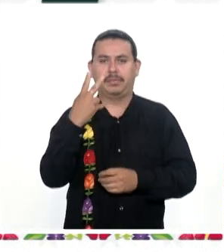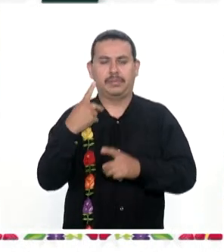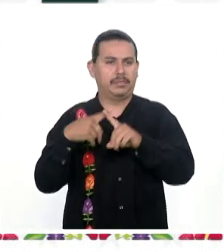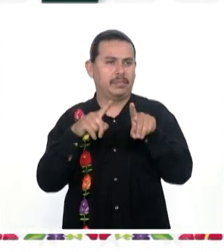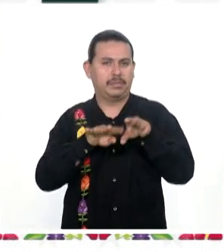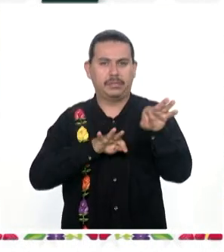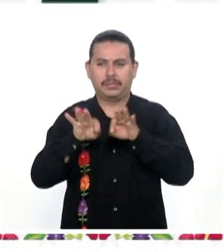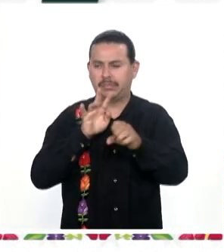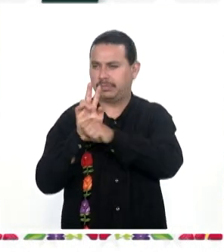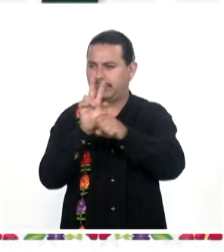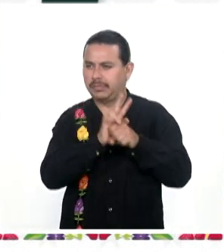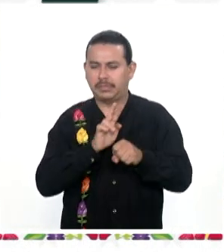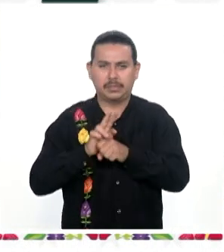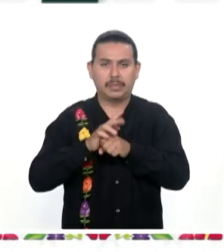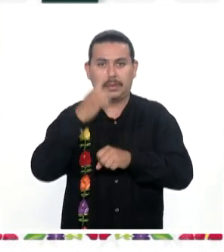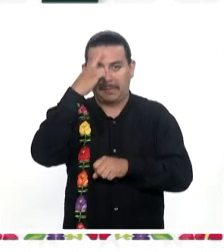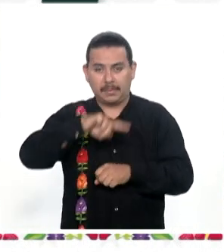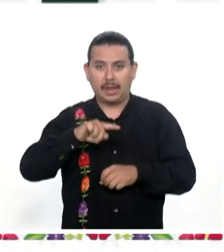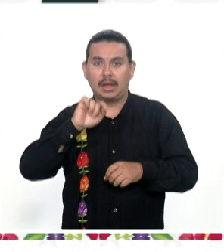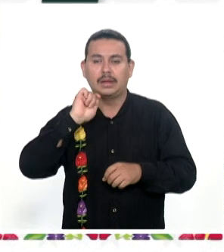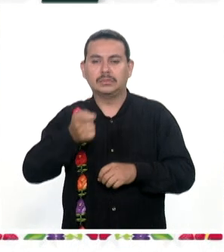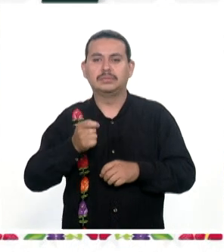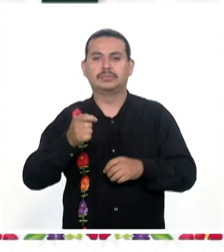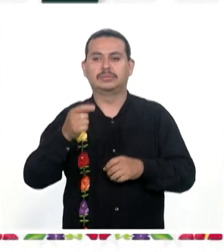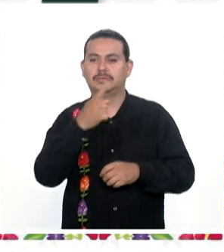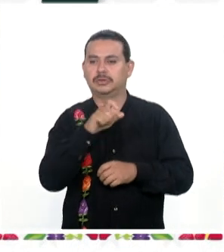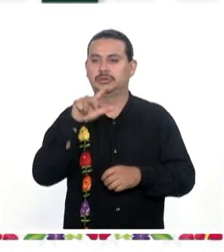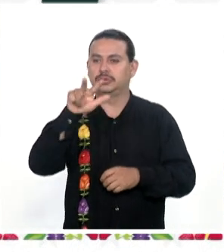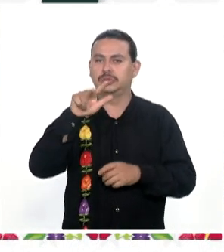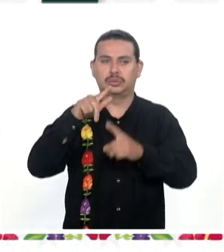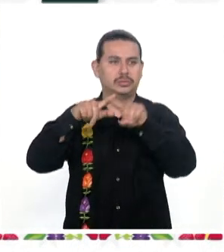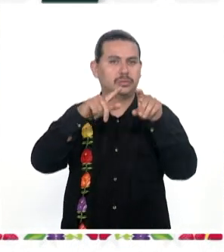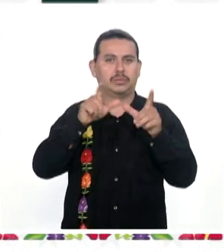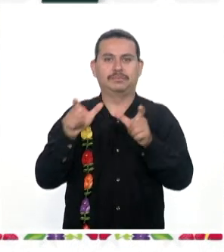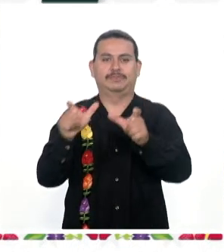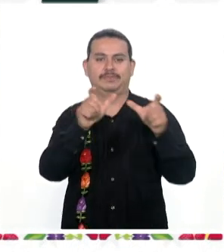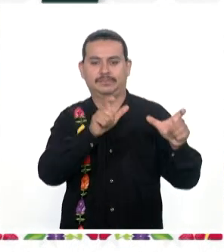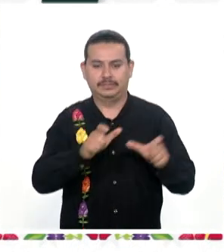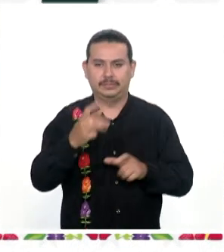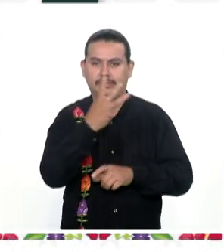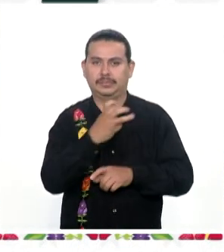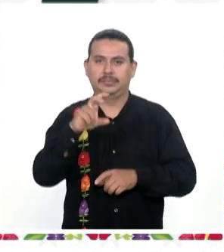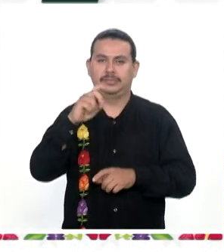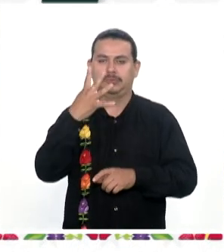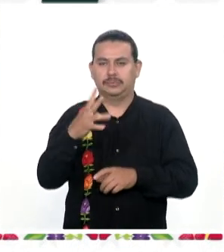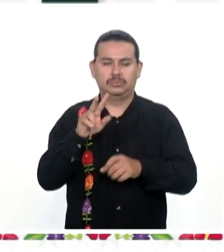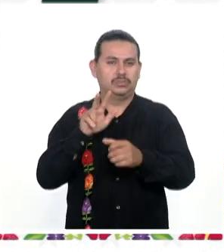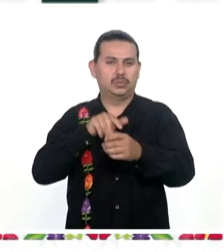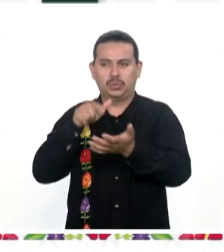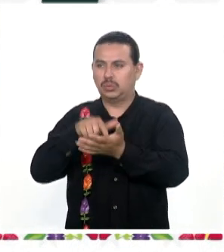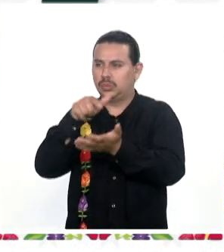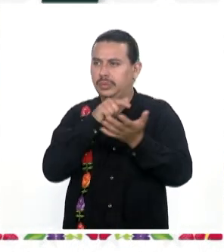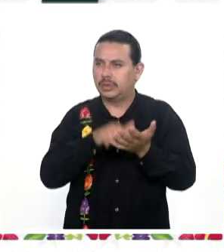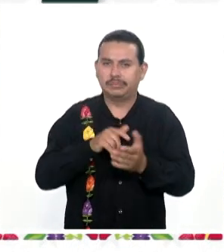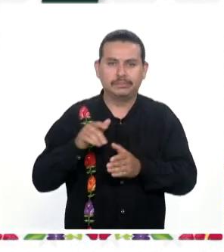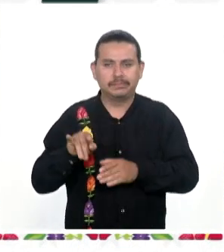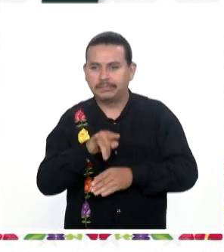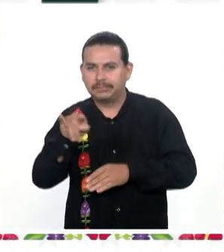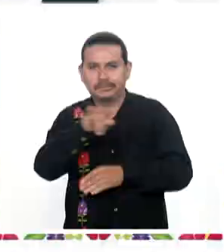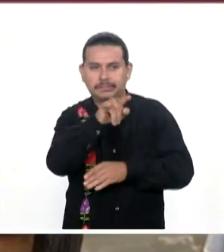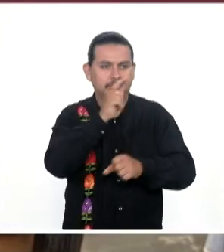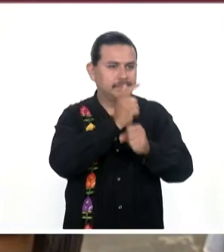acciones estratégicas De las que derivaron En 118 operativos Y 334 recorridos De seguridad Y de